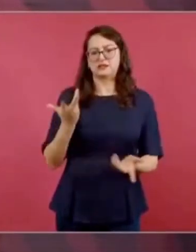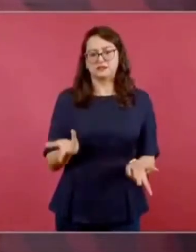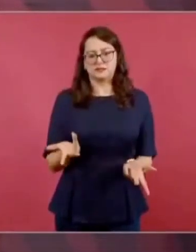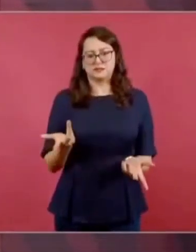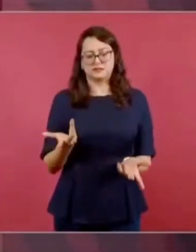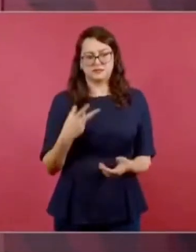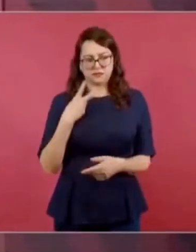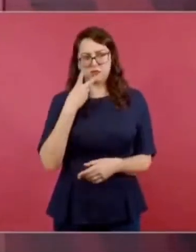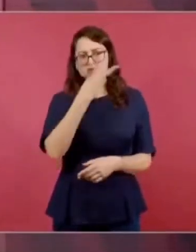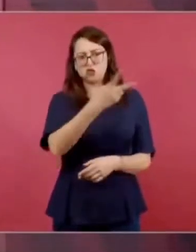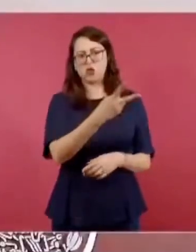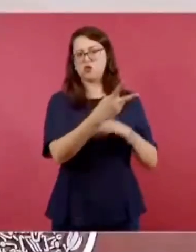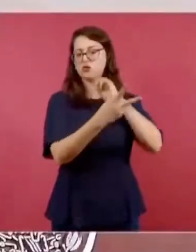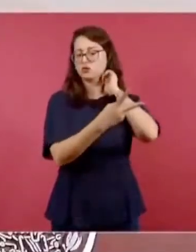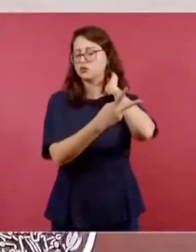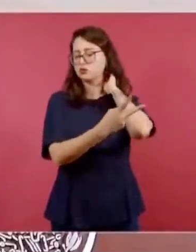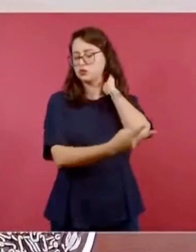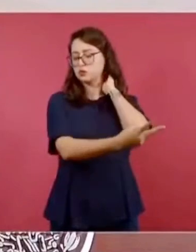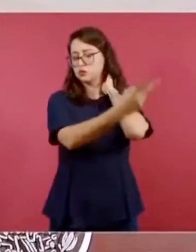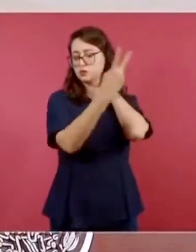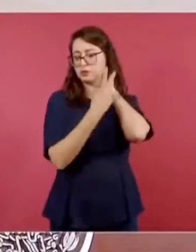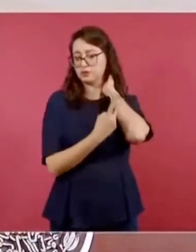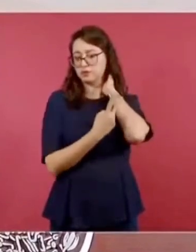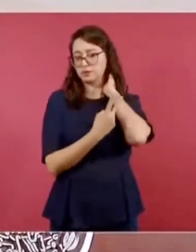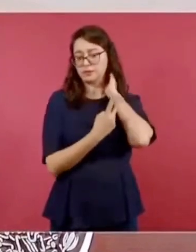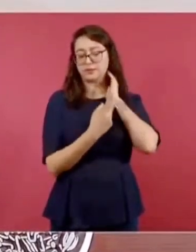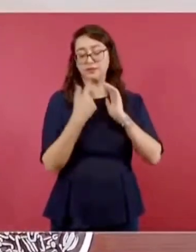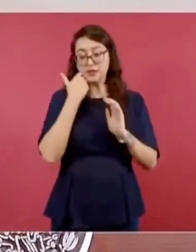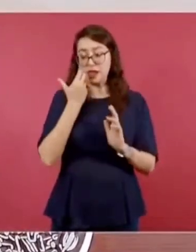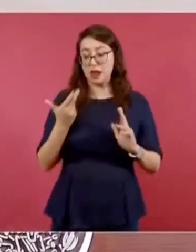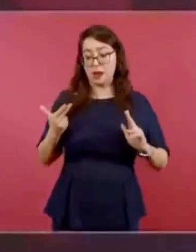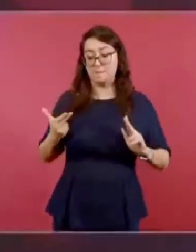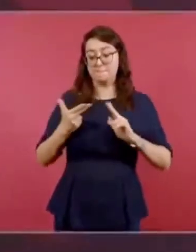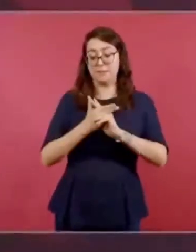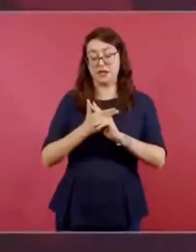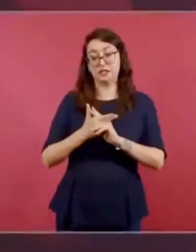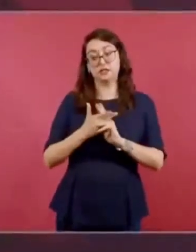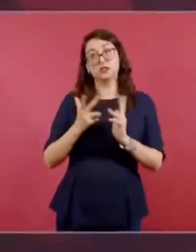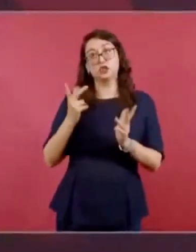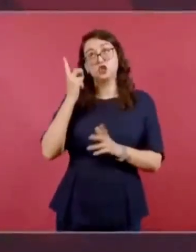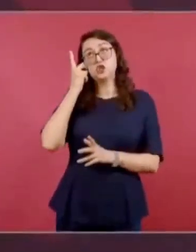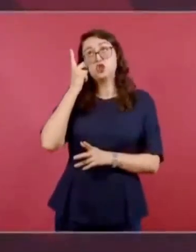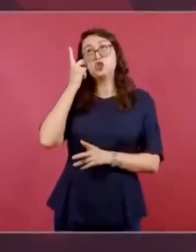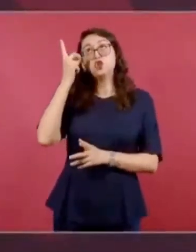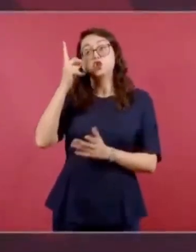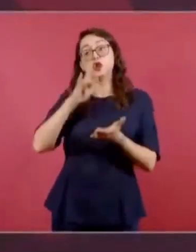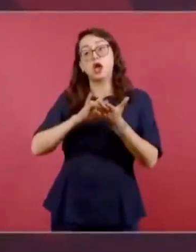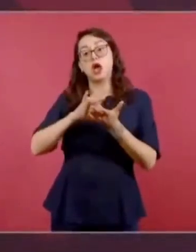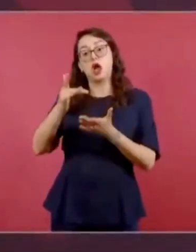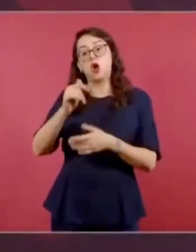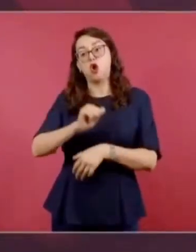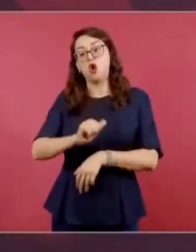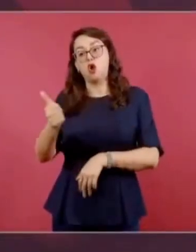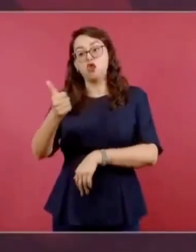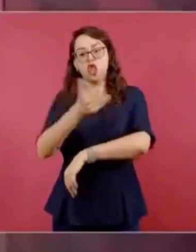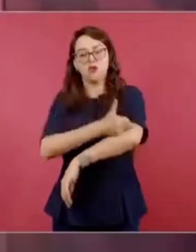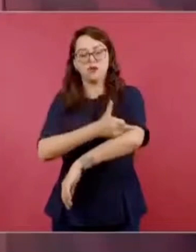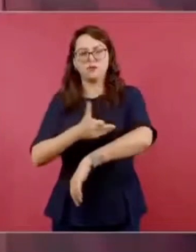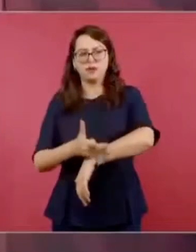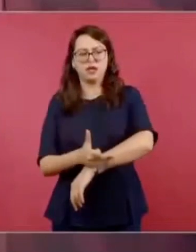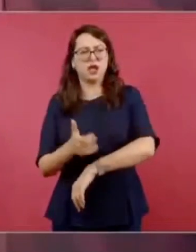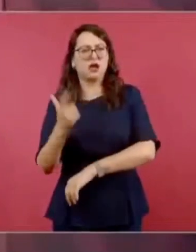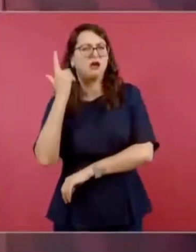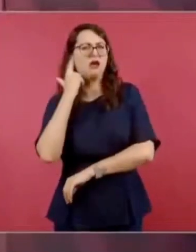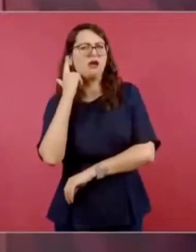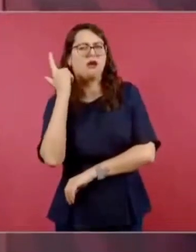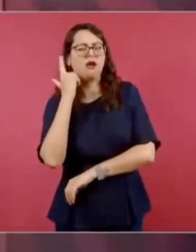gracias a Dios, un pariente lejano que andaba en Canutillo por negocios se dio